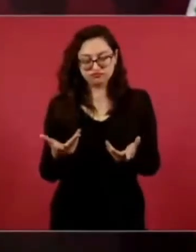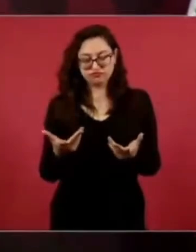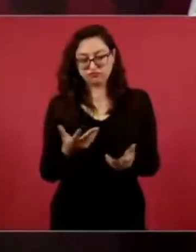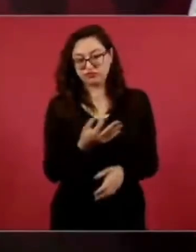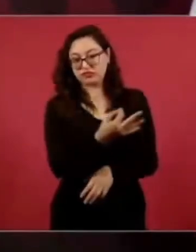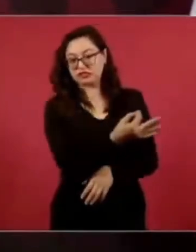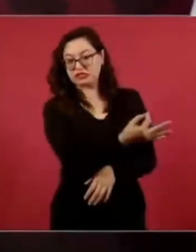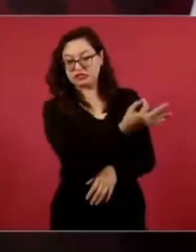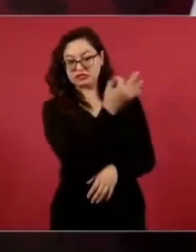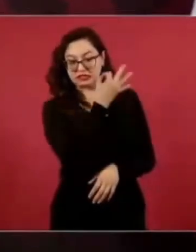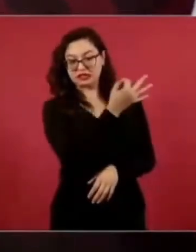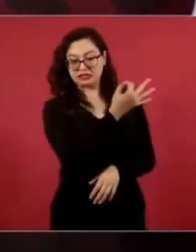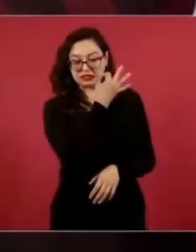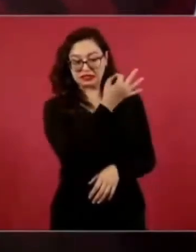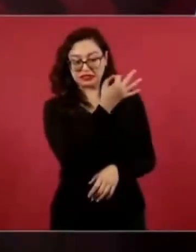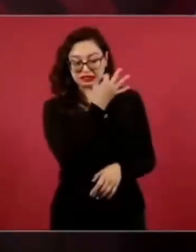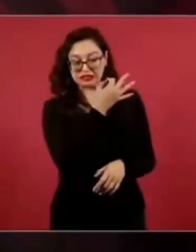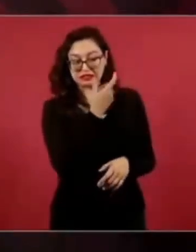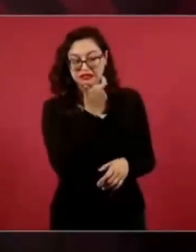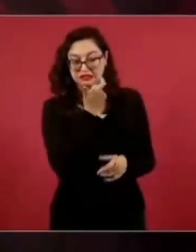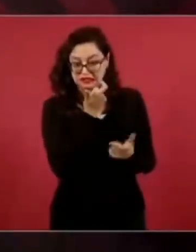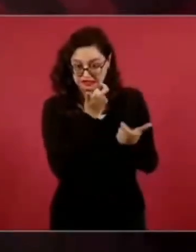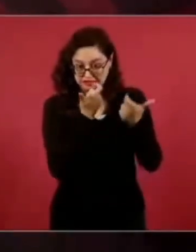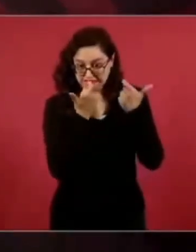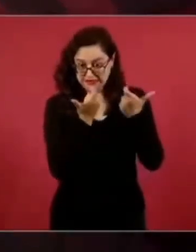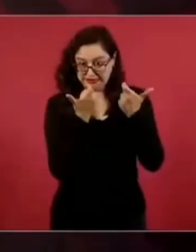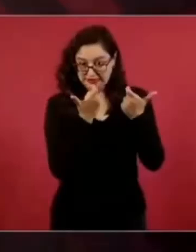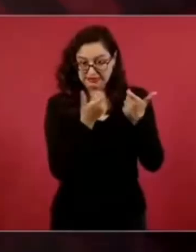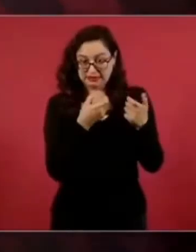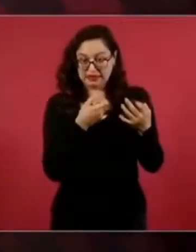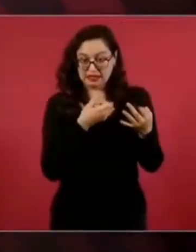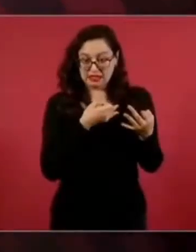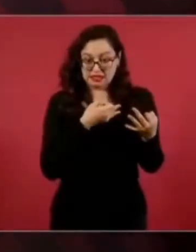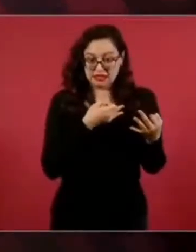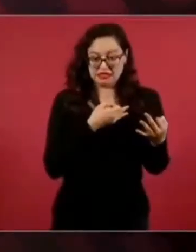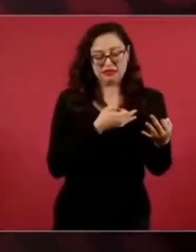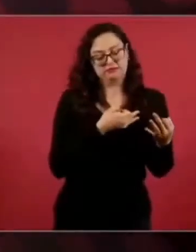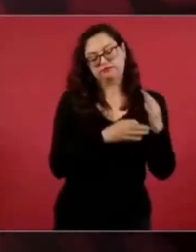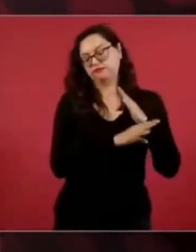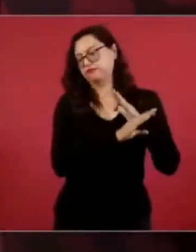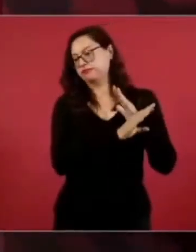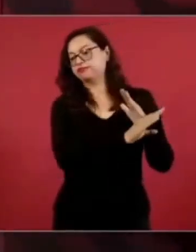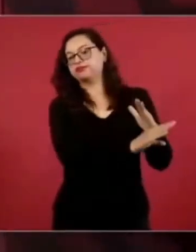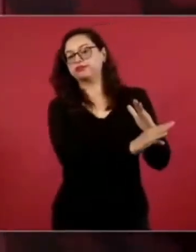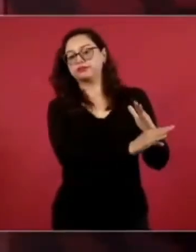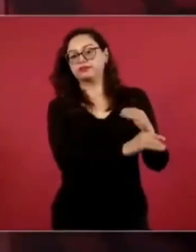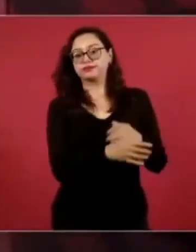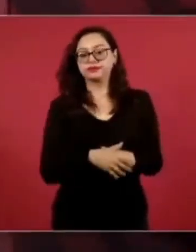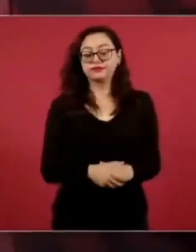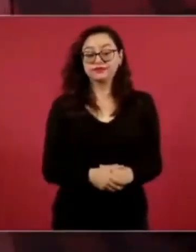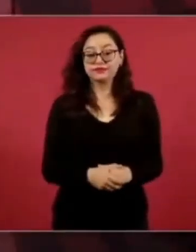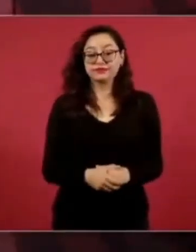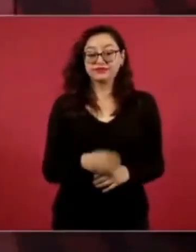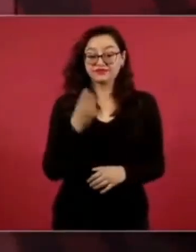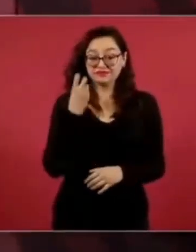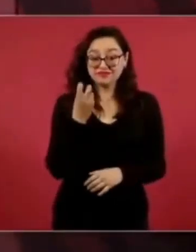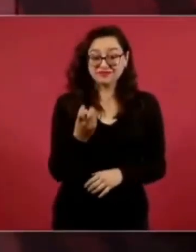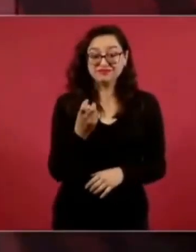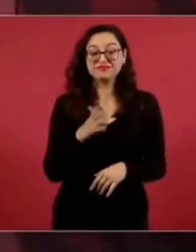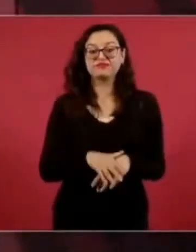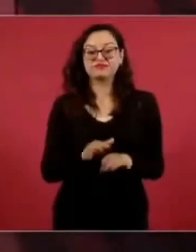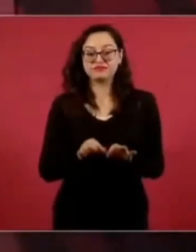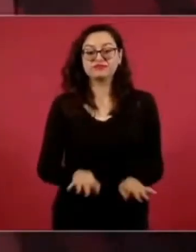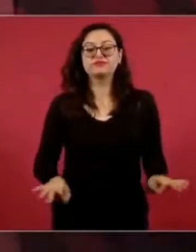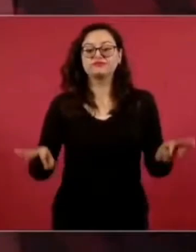las tentaciones del poder, del dinero. Y si los